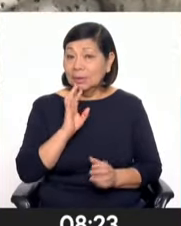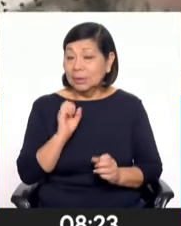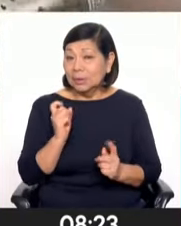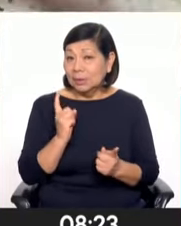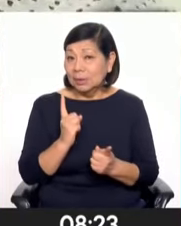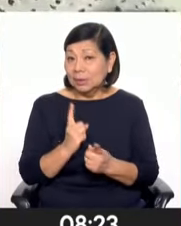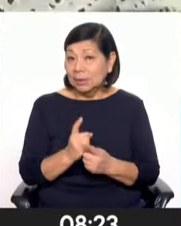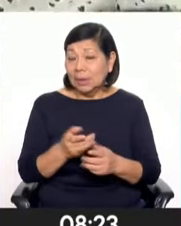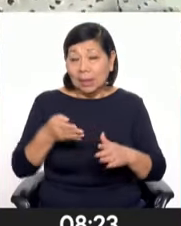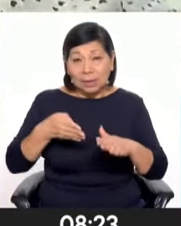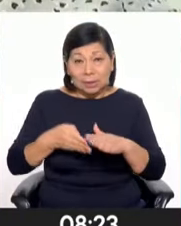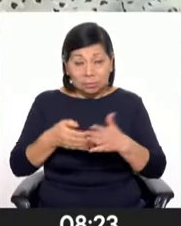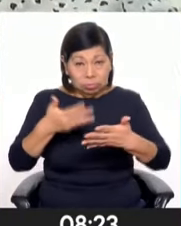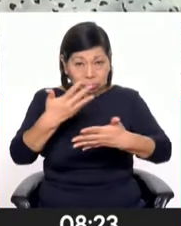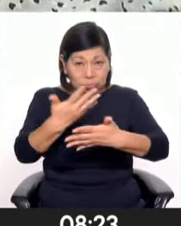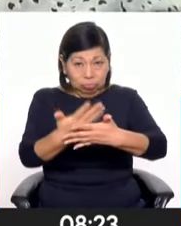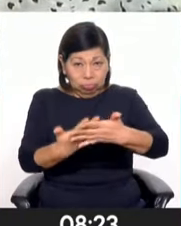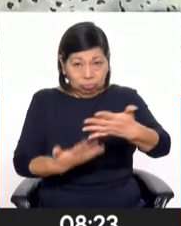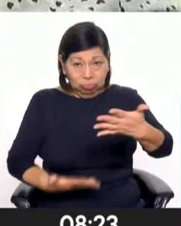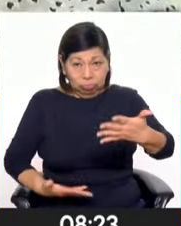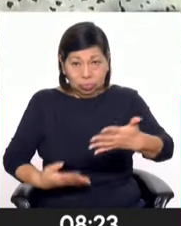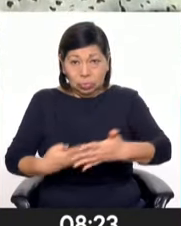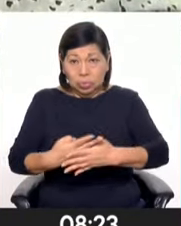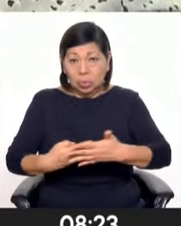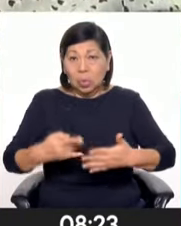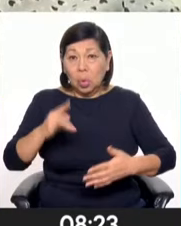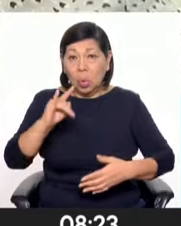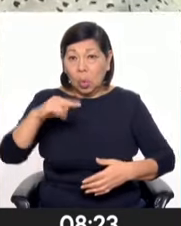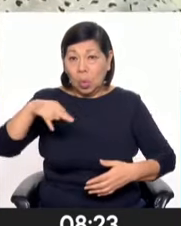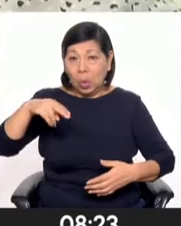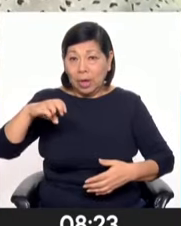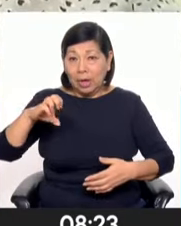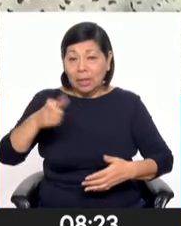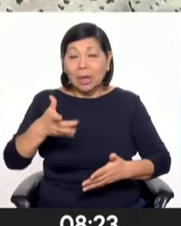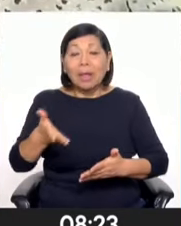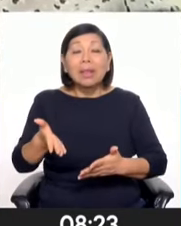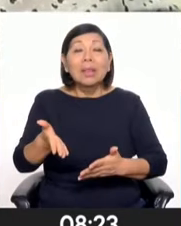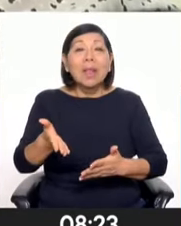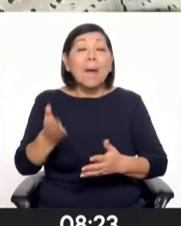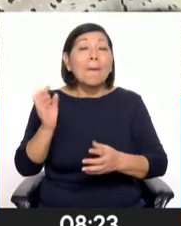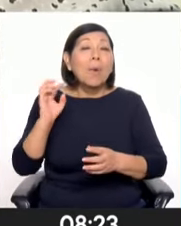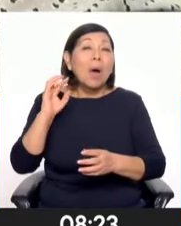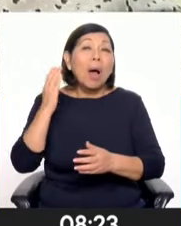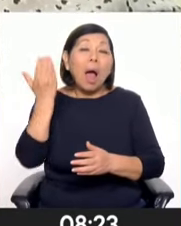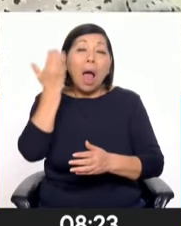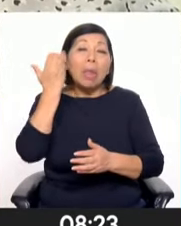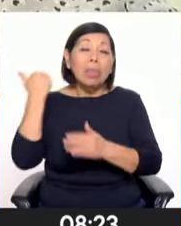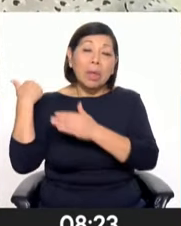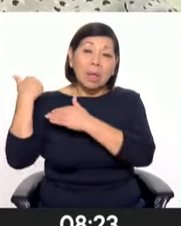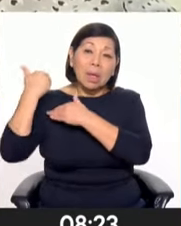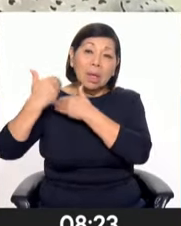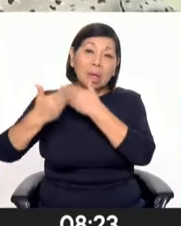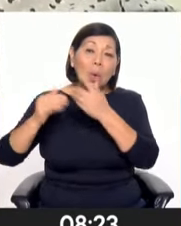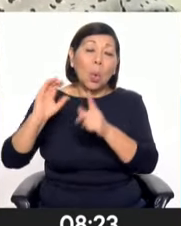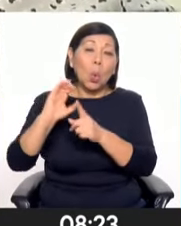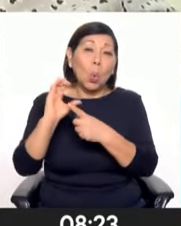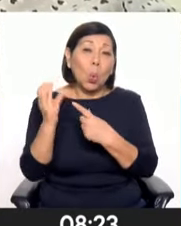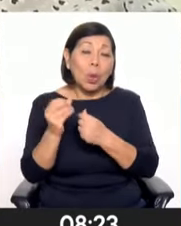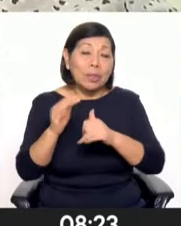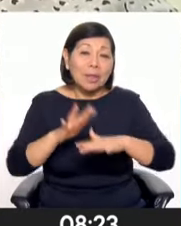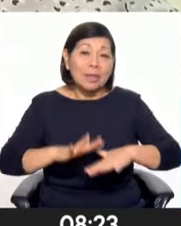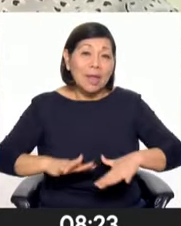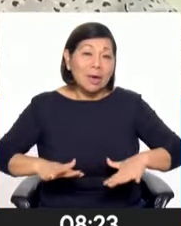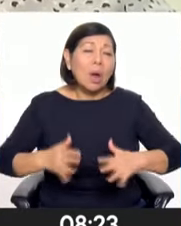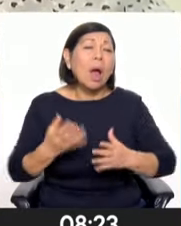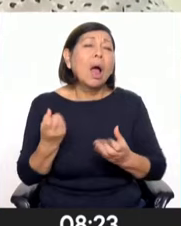se encuentra dentro de la lista de espera de la UNESCO para que sea declarado Patrimonio de la Humanidad este terreno.